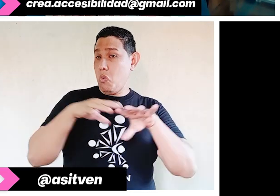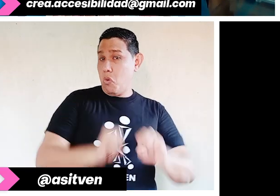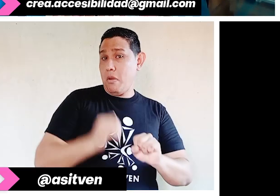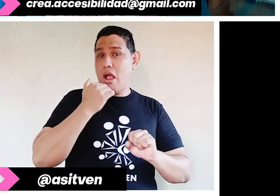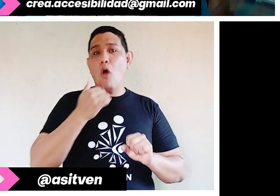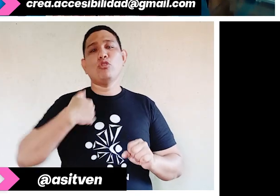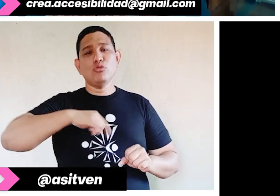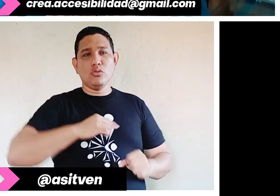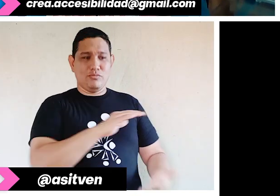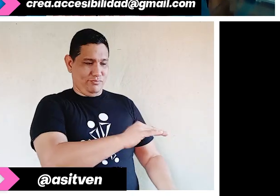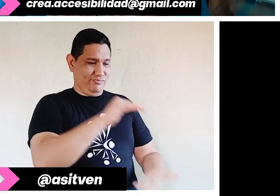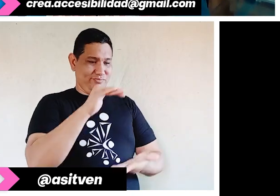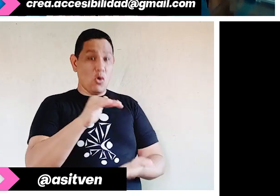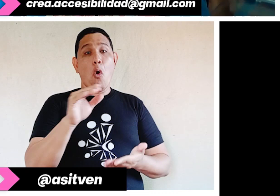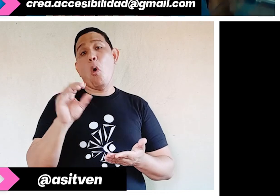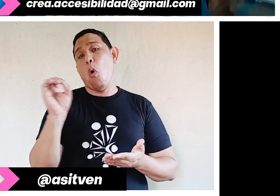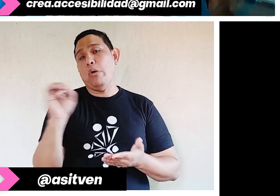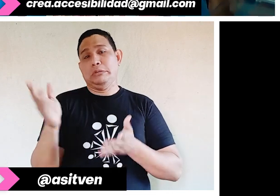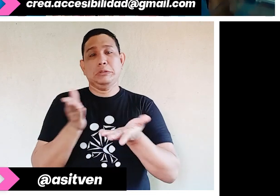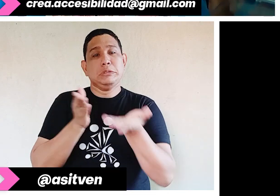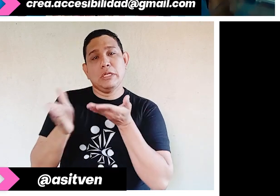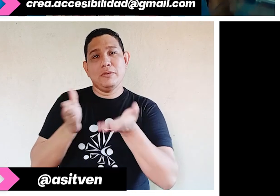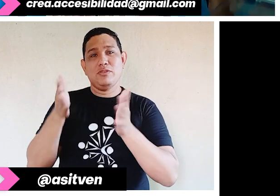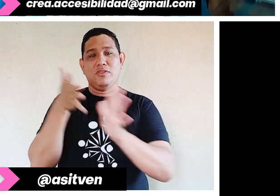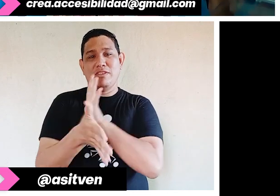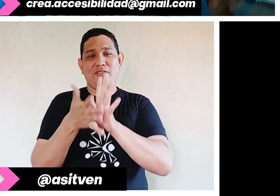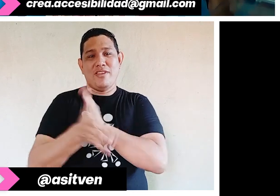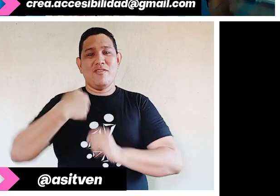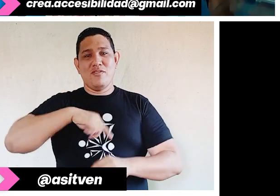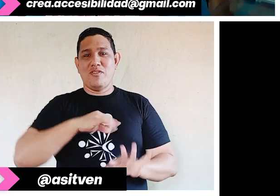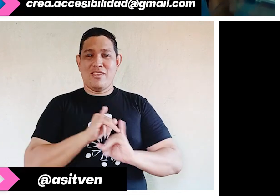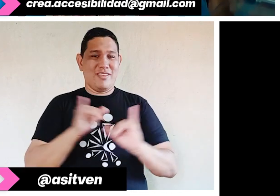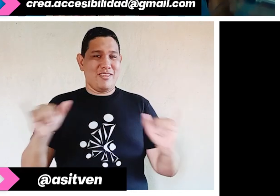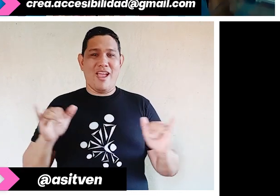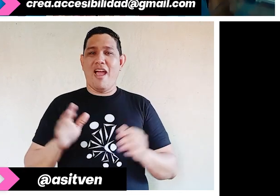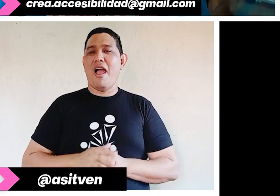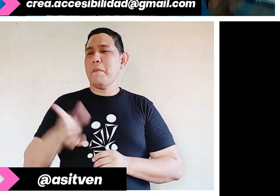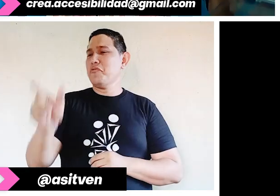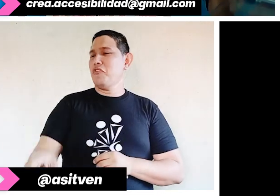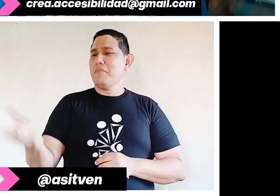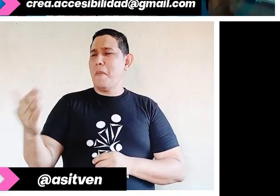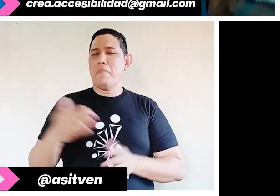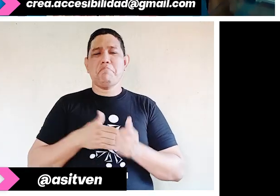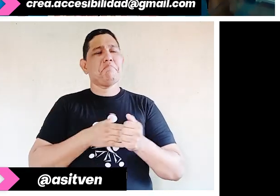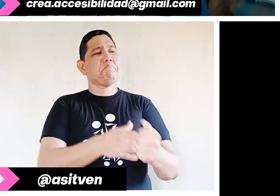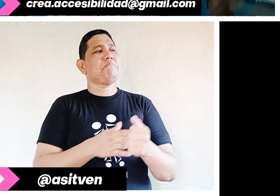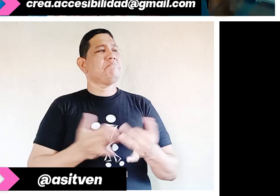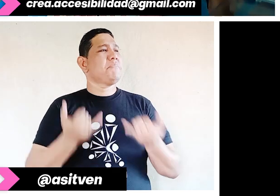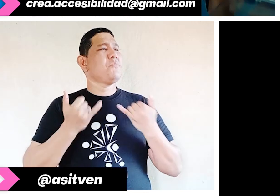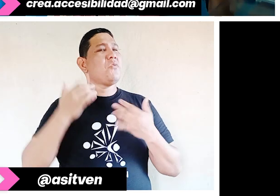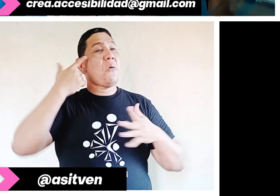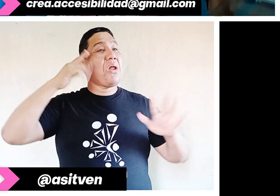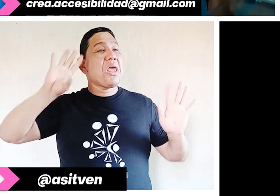producto o el servicio, entonces ya podemos guiar al cliente de la manera como nosotros